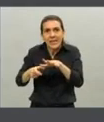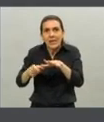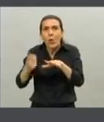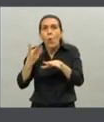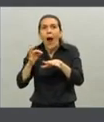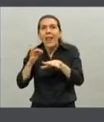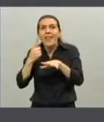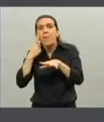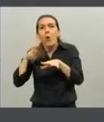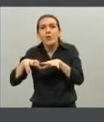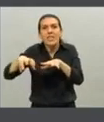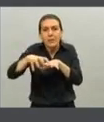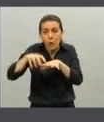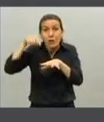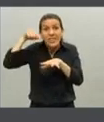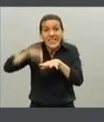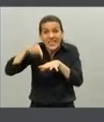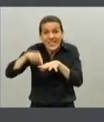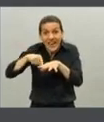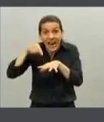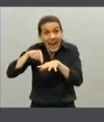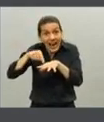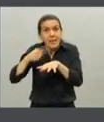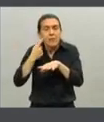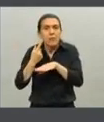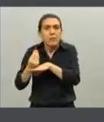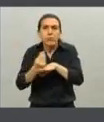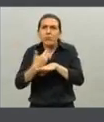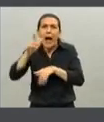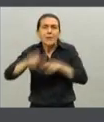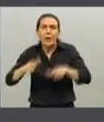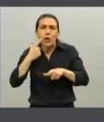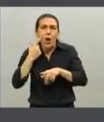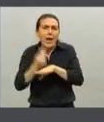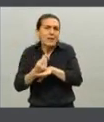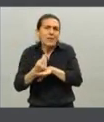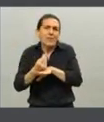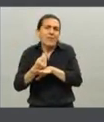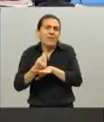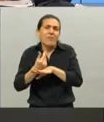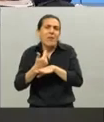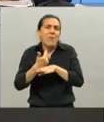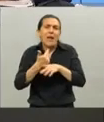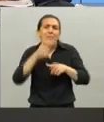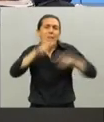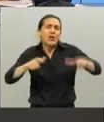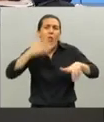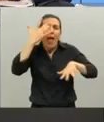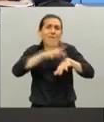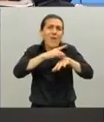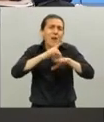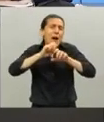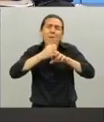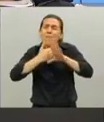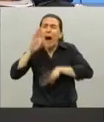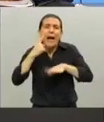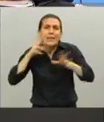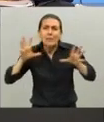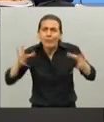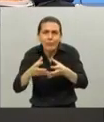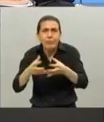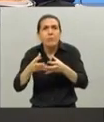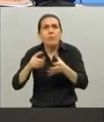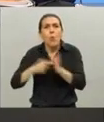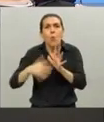municipios de Gran Buenos Aires. Se dan cuenta ustedes el grado de concentración del problema que tenemos en esta zona.